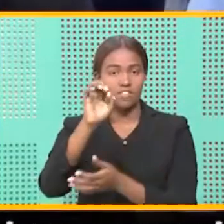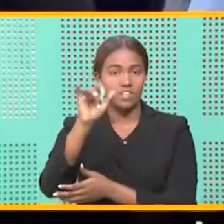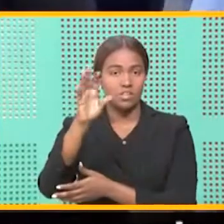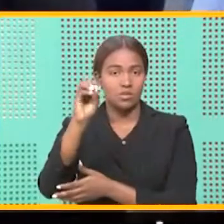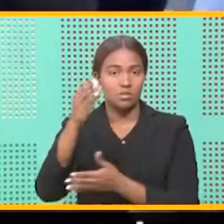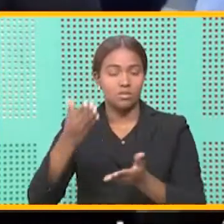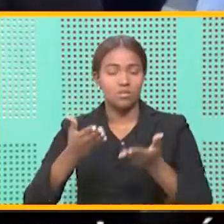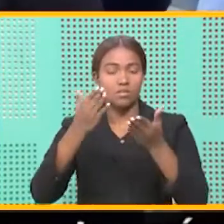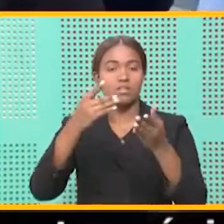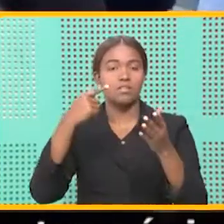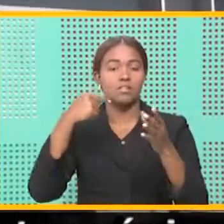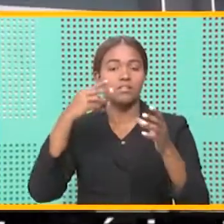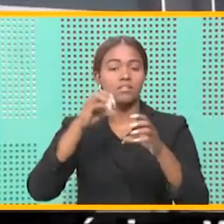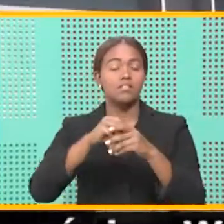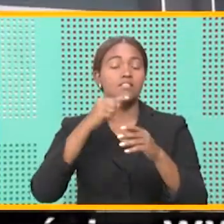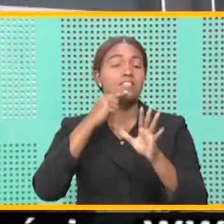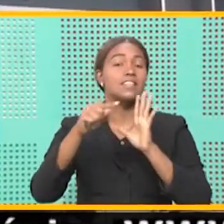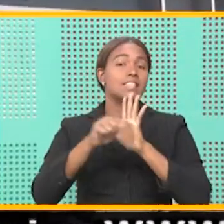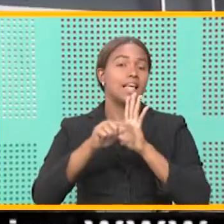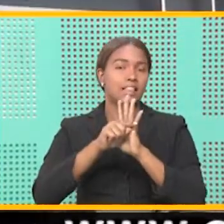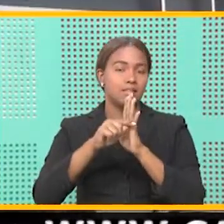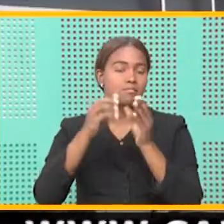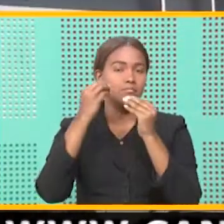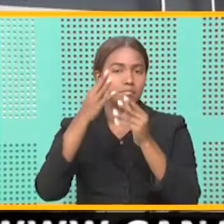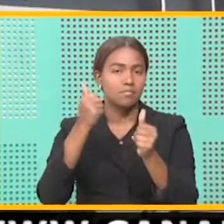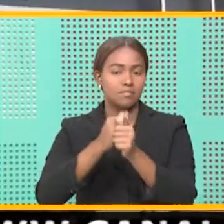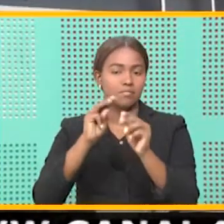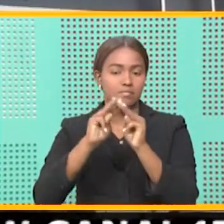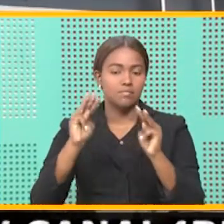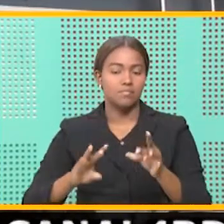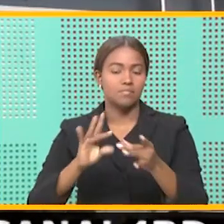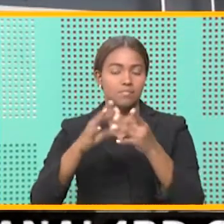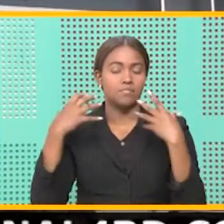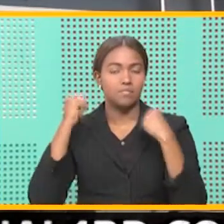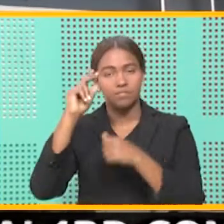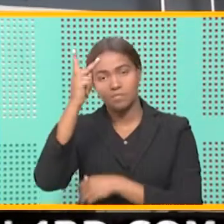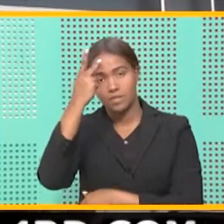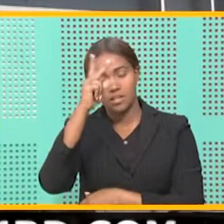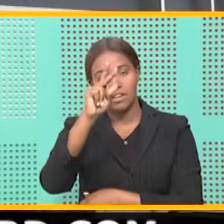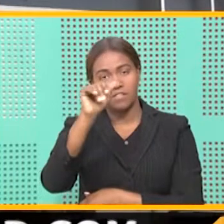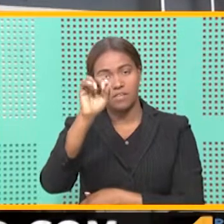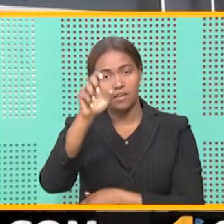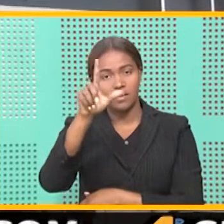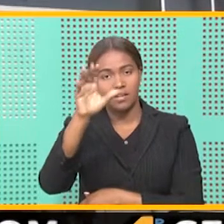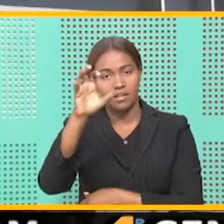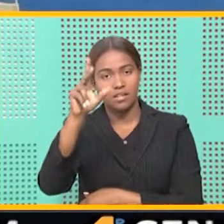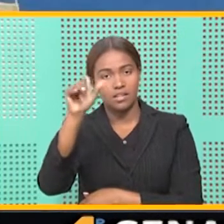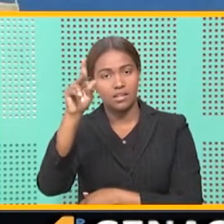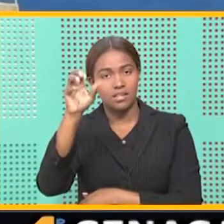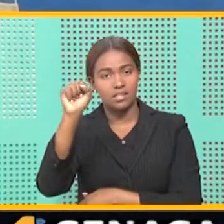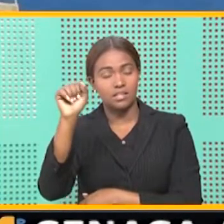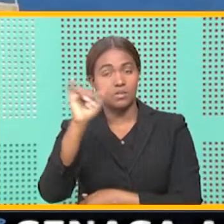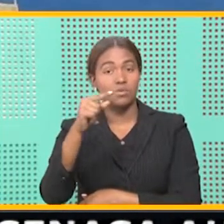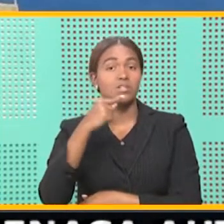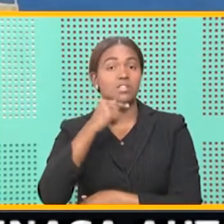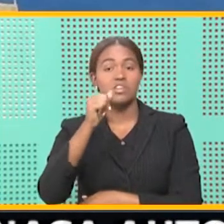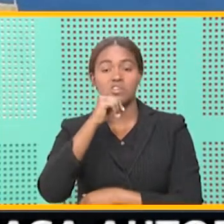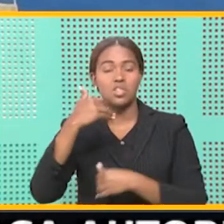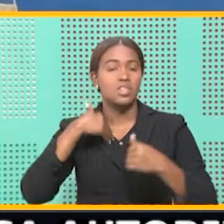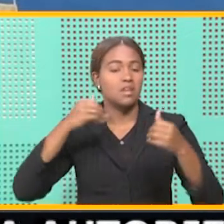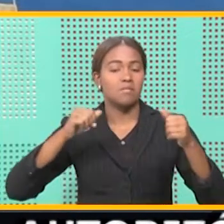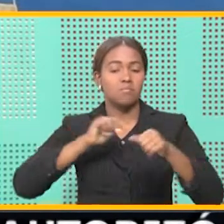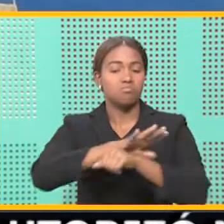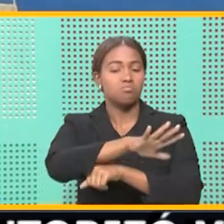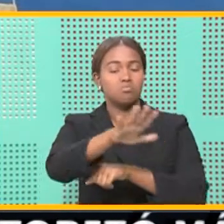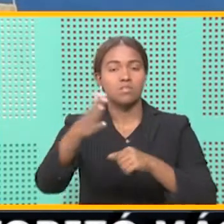negativo al coronavirus. Según informó el ministro de Salud Pública, Rafael Sánchez Cárdenas, reiteró que no hay circulación del COVID